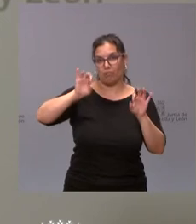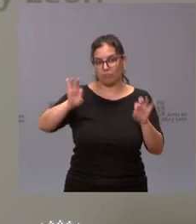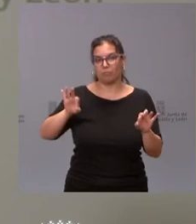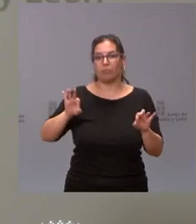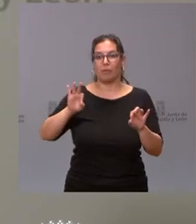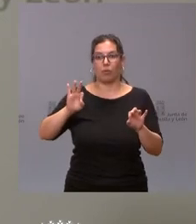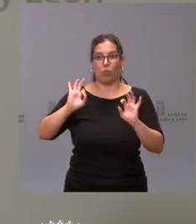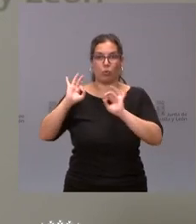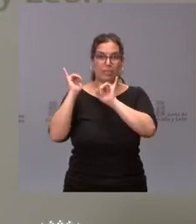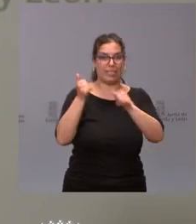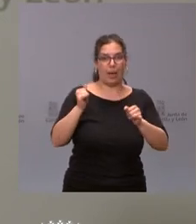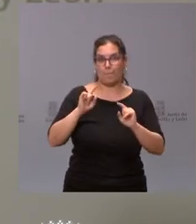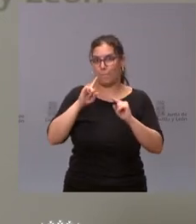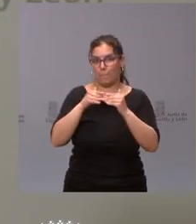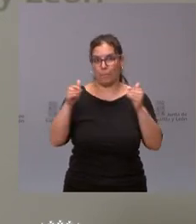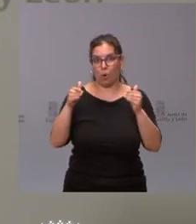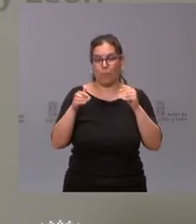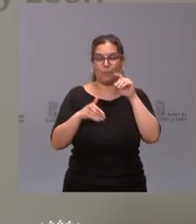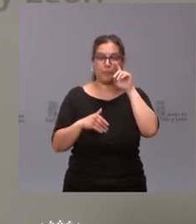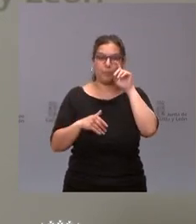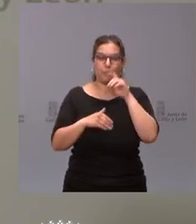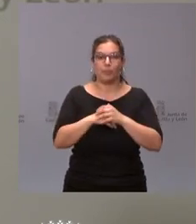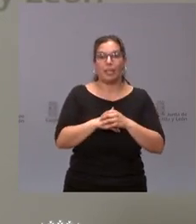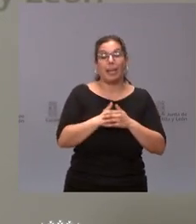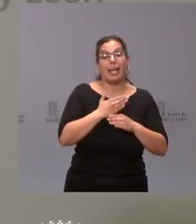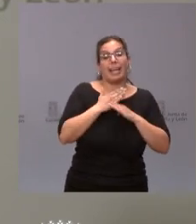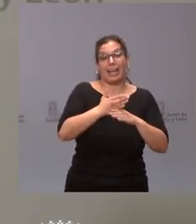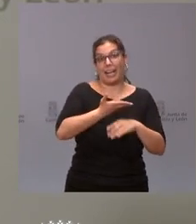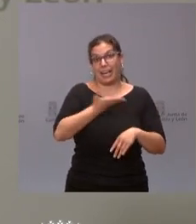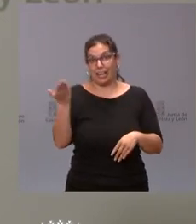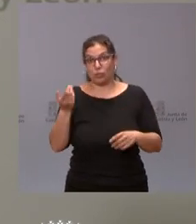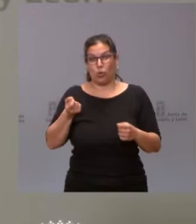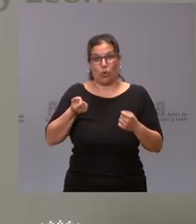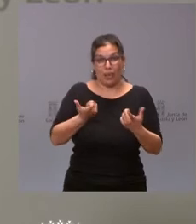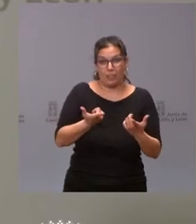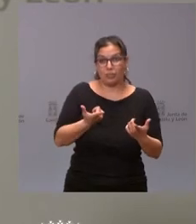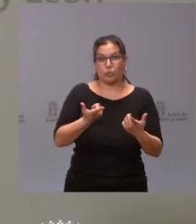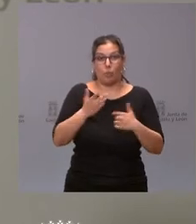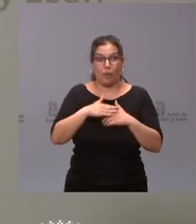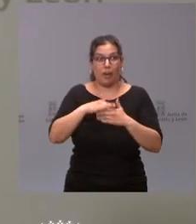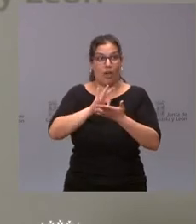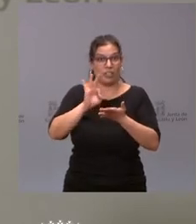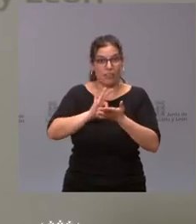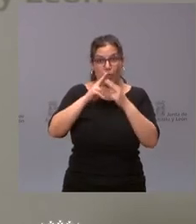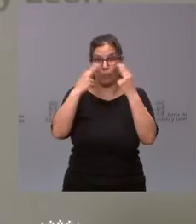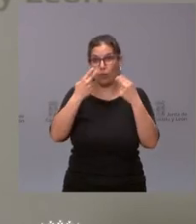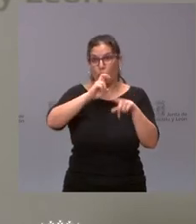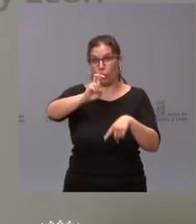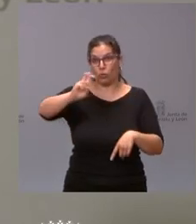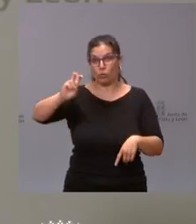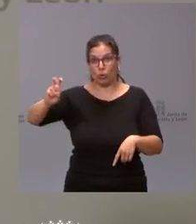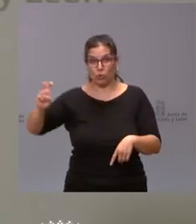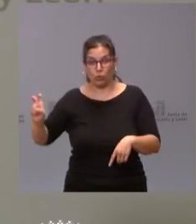primera acogida. Eso no incluye, como es natural, el resto de los costes que se derivan de la prestación de los servicios públicos esenciales, al margen de la